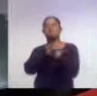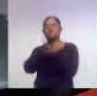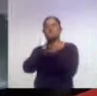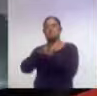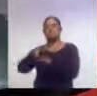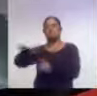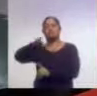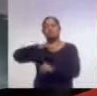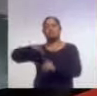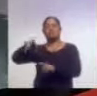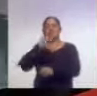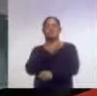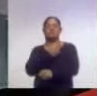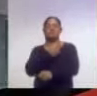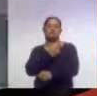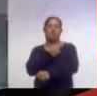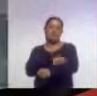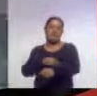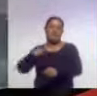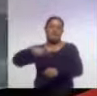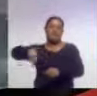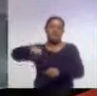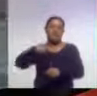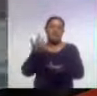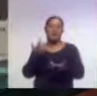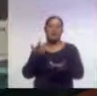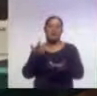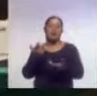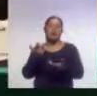deconacionales para salir del rezago educativo.